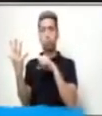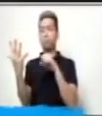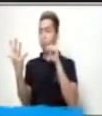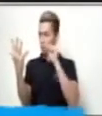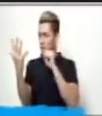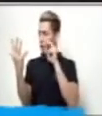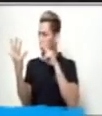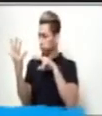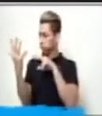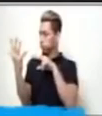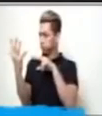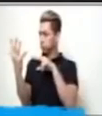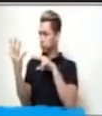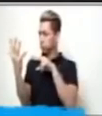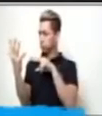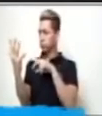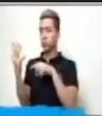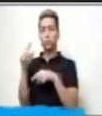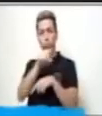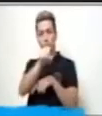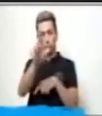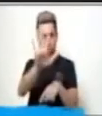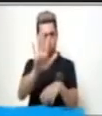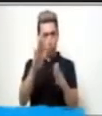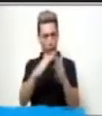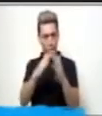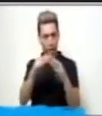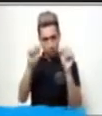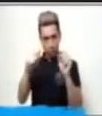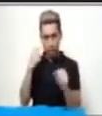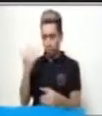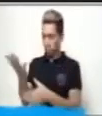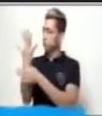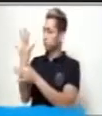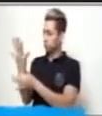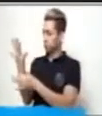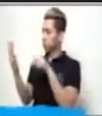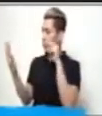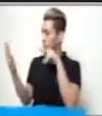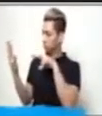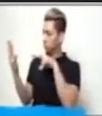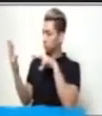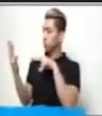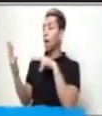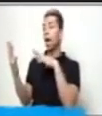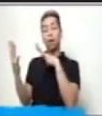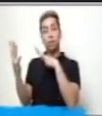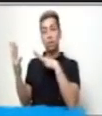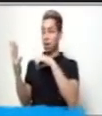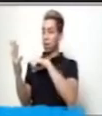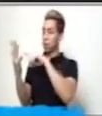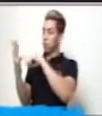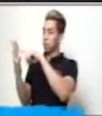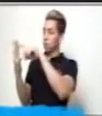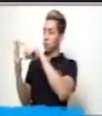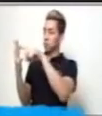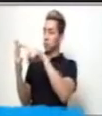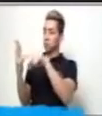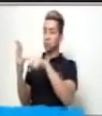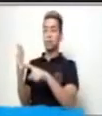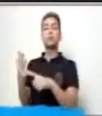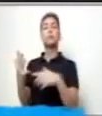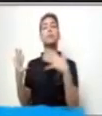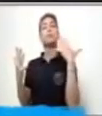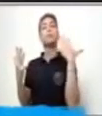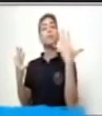observar cada uno en casa que la mano tiene cinco dedos. Otra